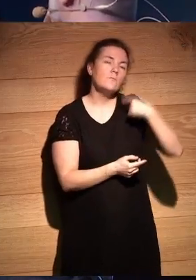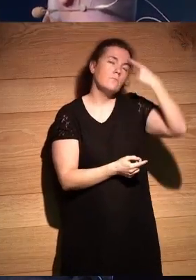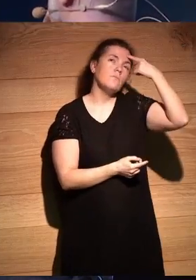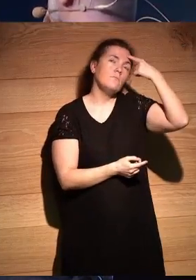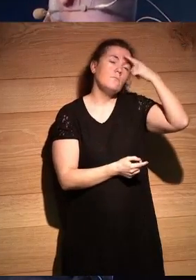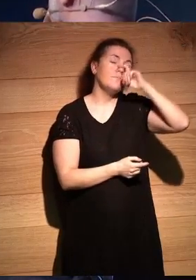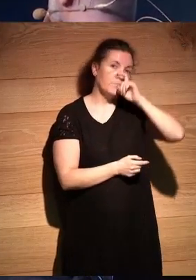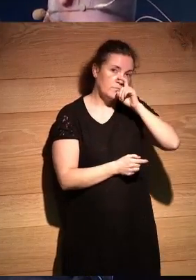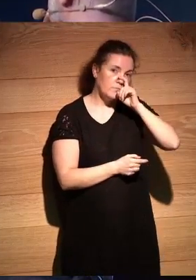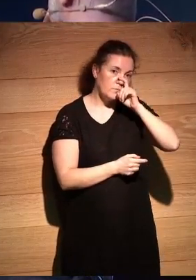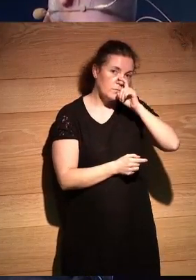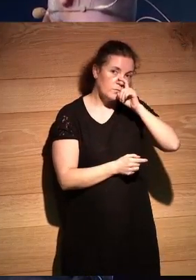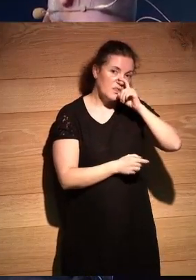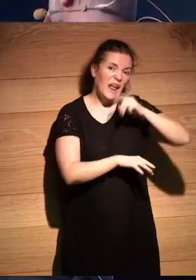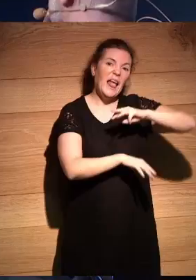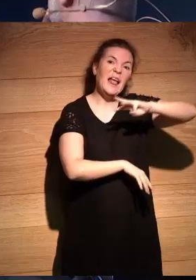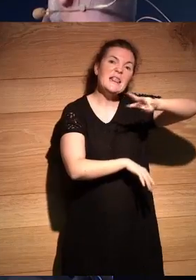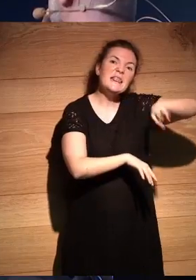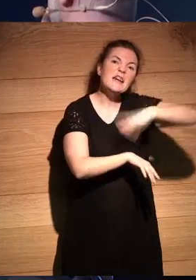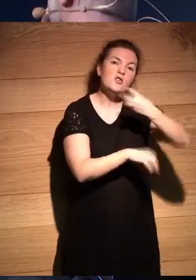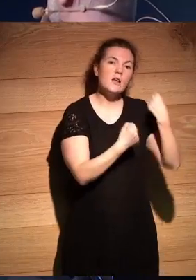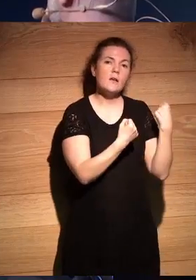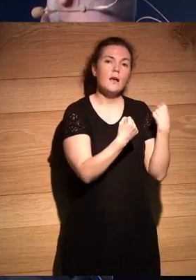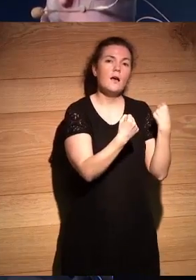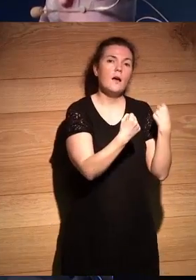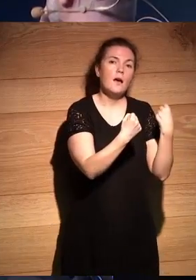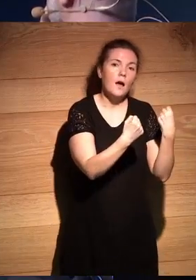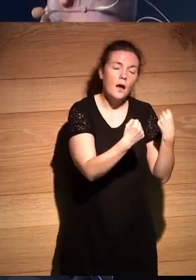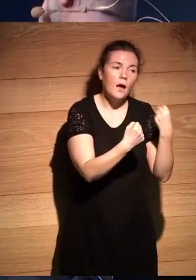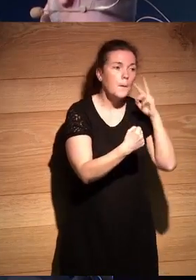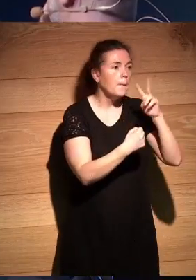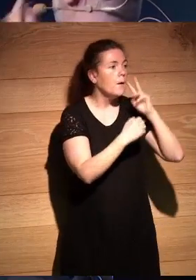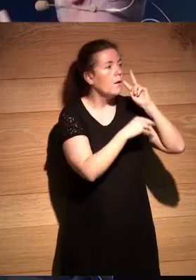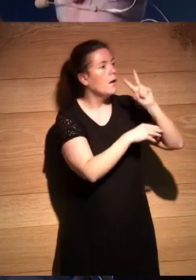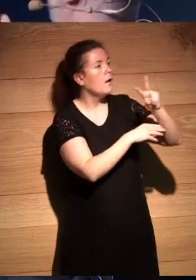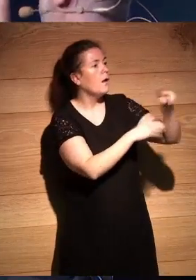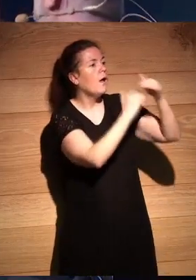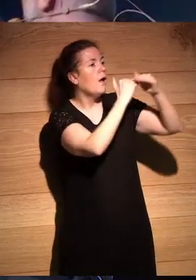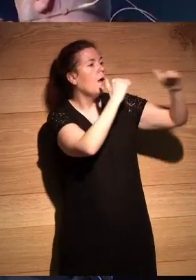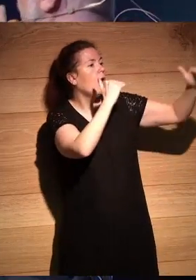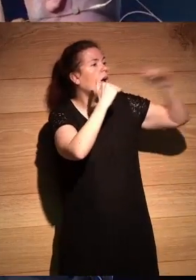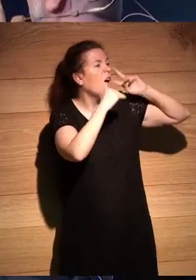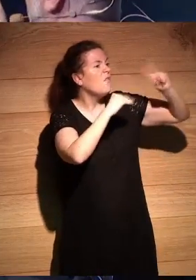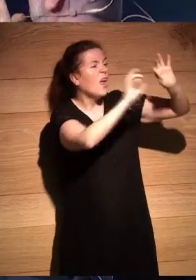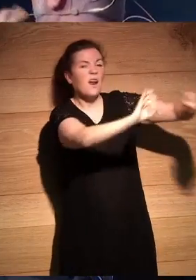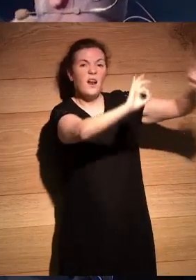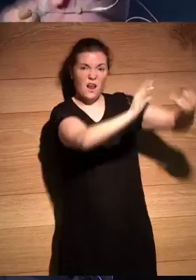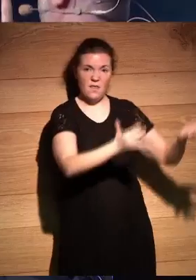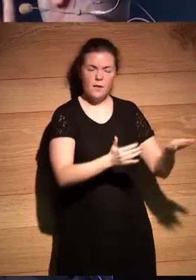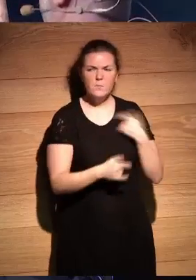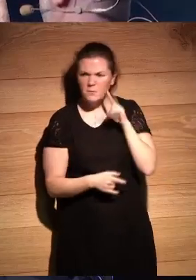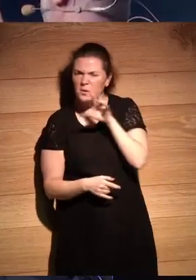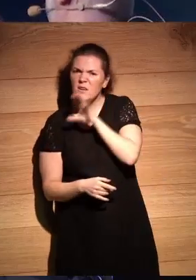eso es ir esas tres horas en el camino viéndola a nada ya y pero hay una curiosidad en tanto